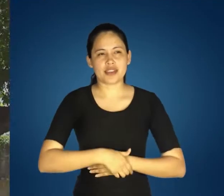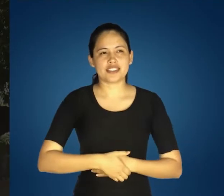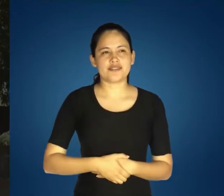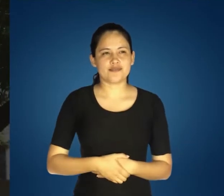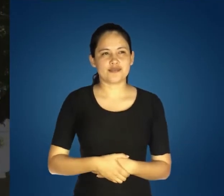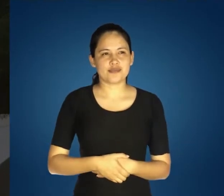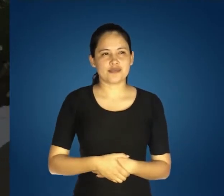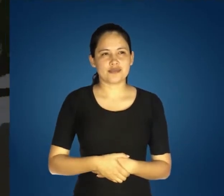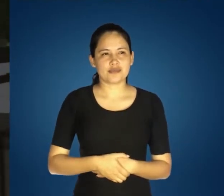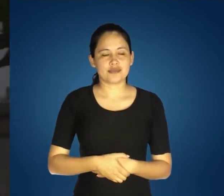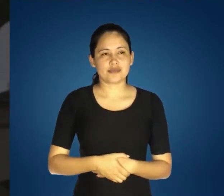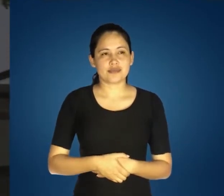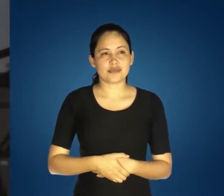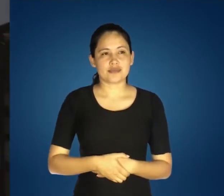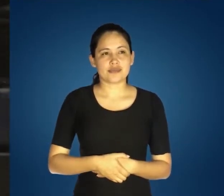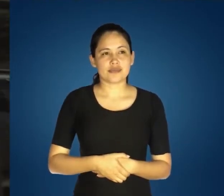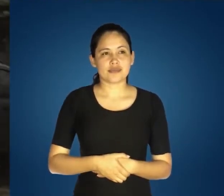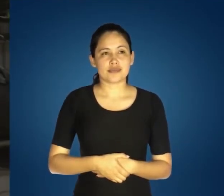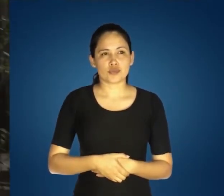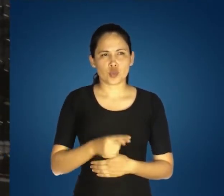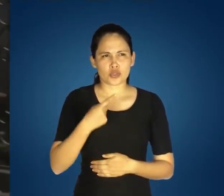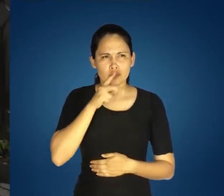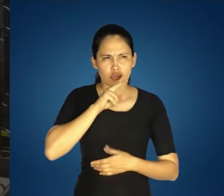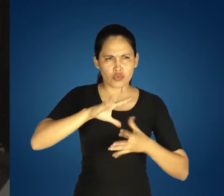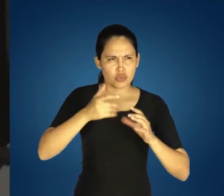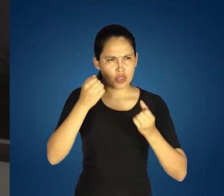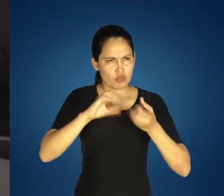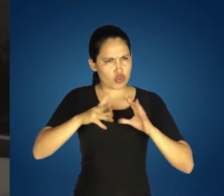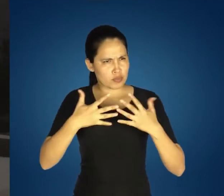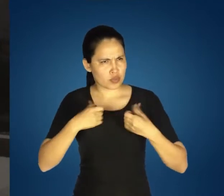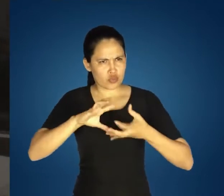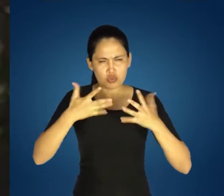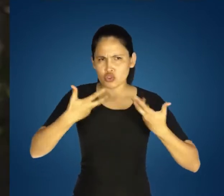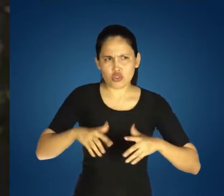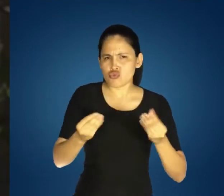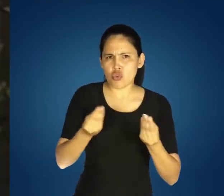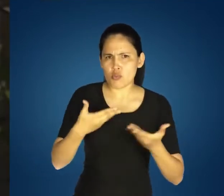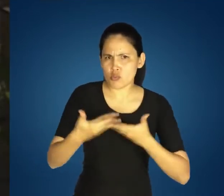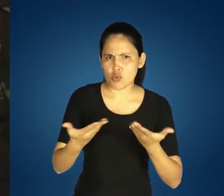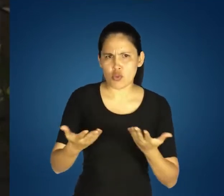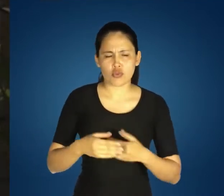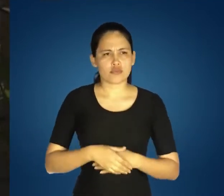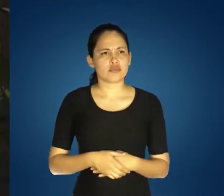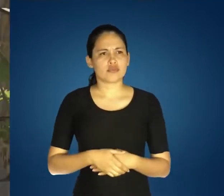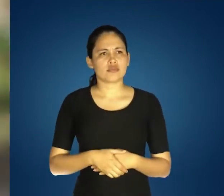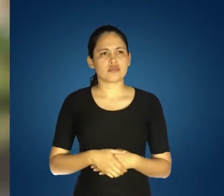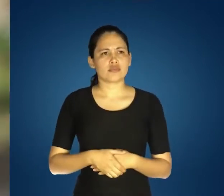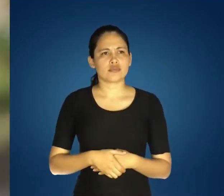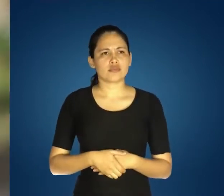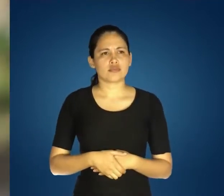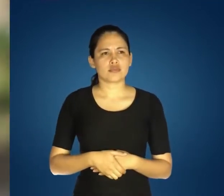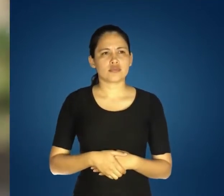¿Cómo producir nuestras verduras de forma económica y saludable con prácticas agroecológicas?